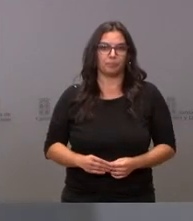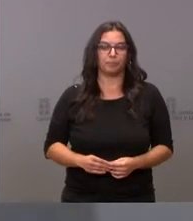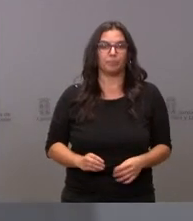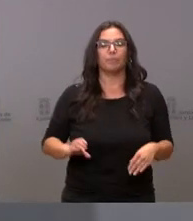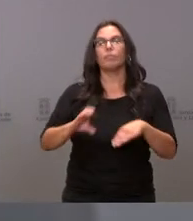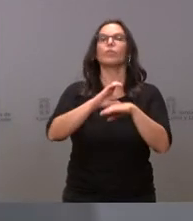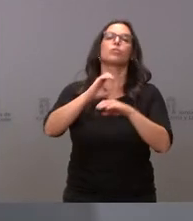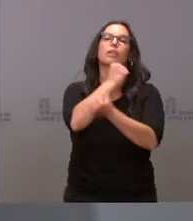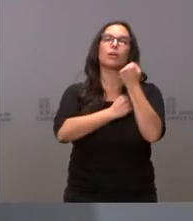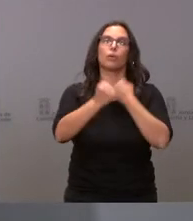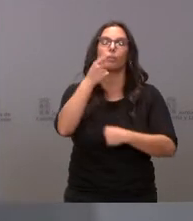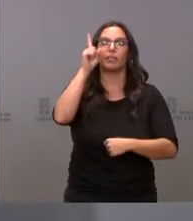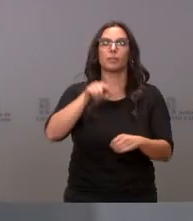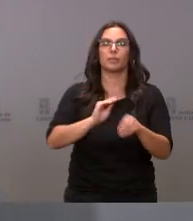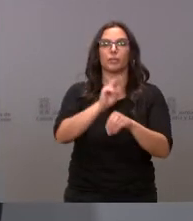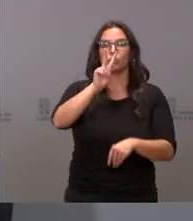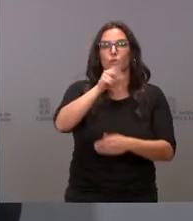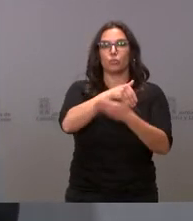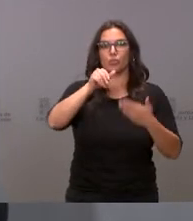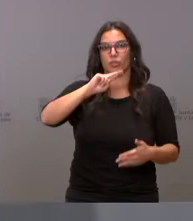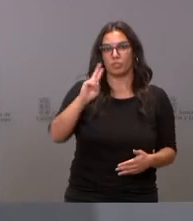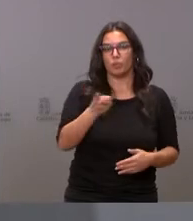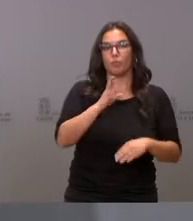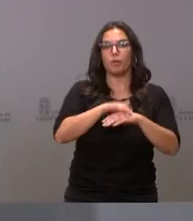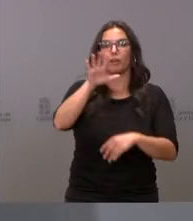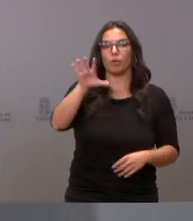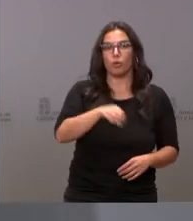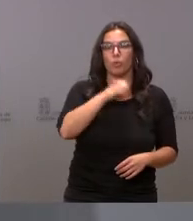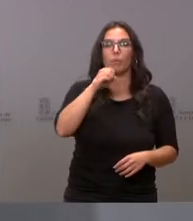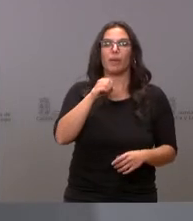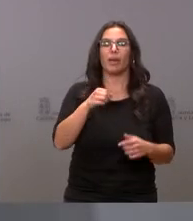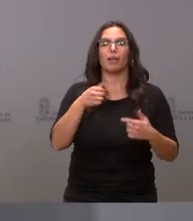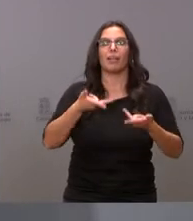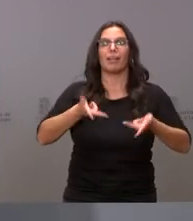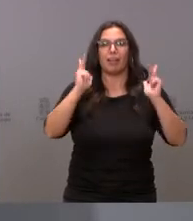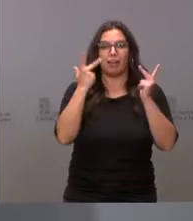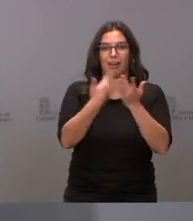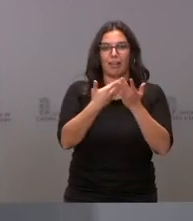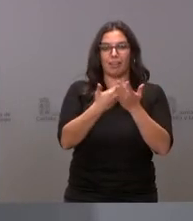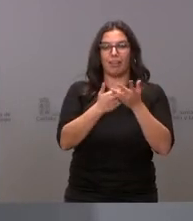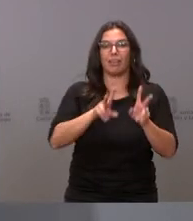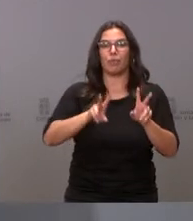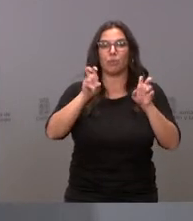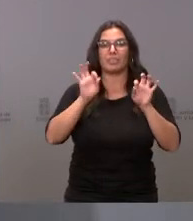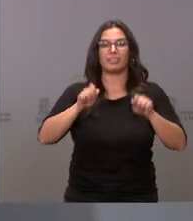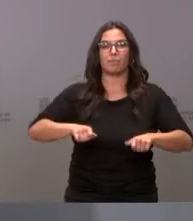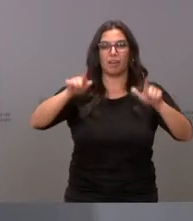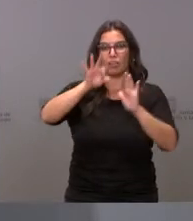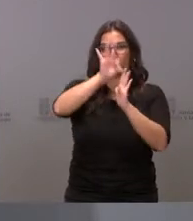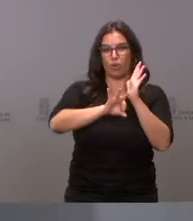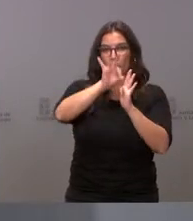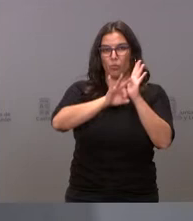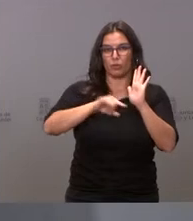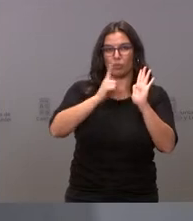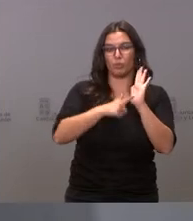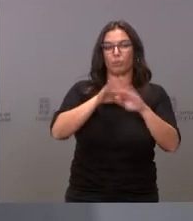Consejería de Economía destina también 2 millones de euros para adquirir nuevas licencias para la plataforma de software integral para la